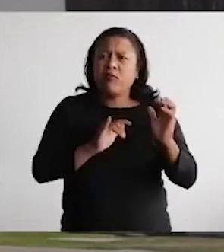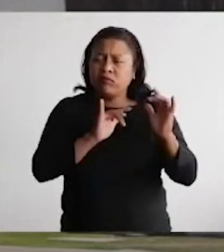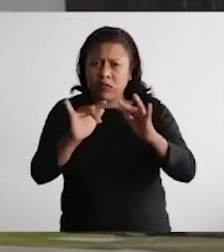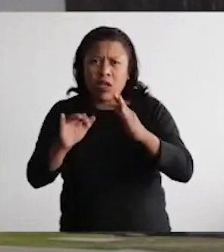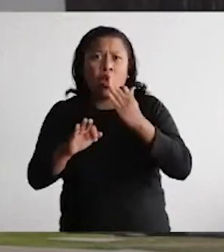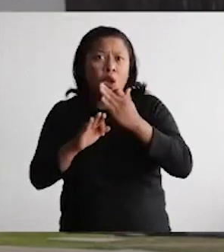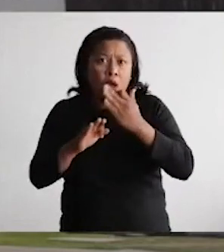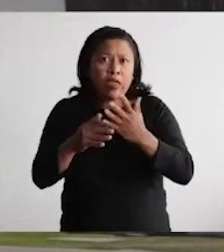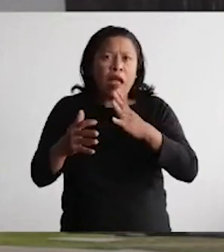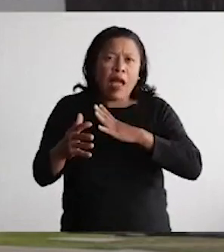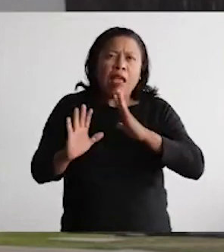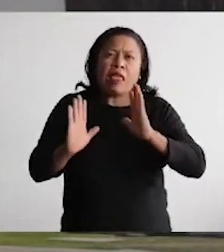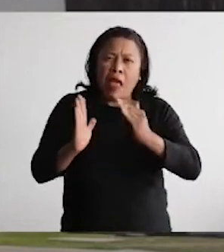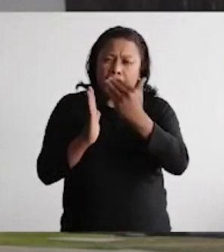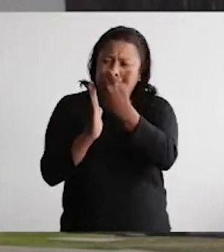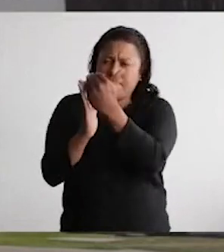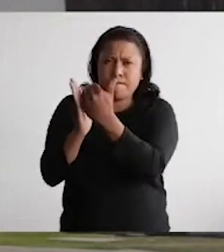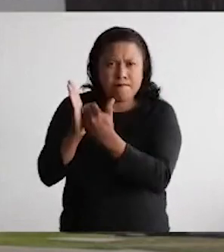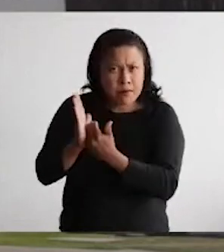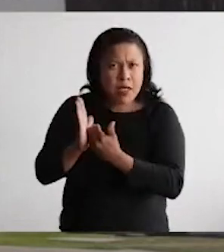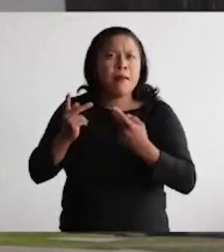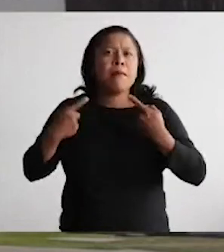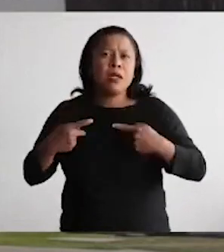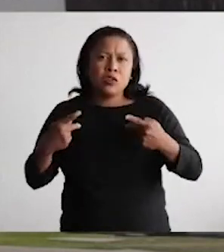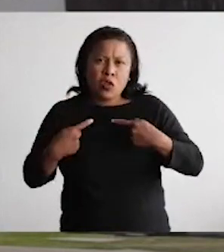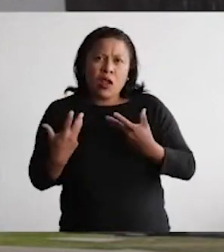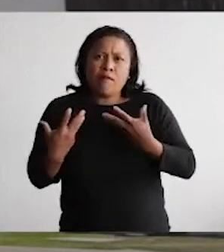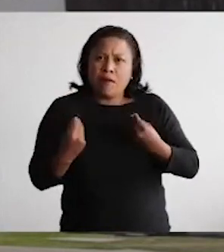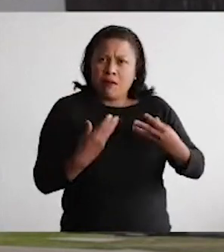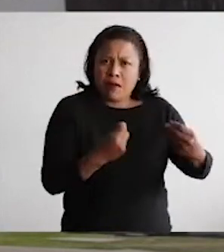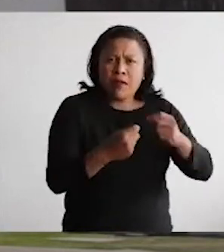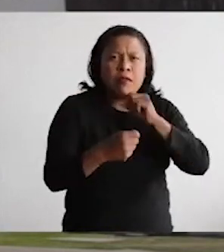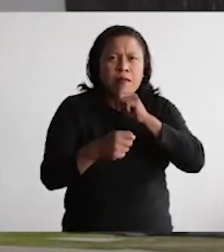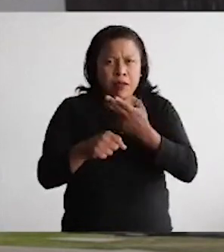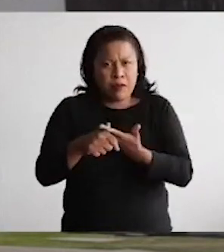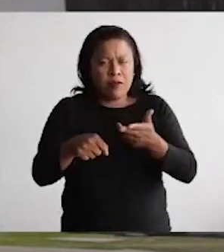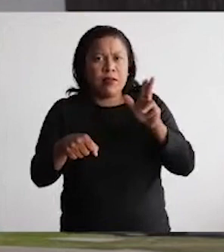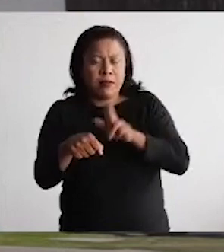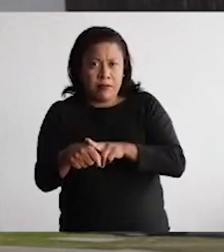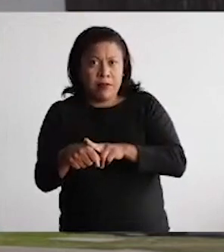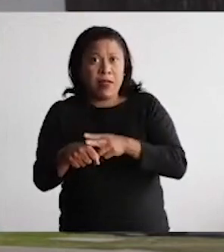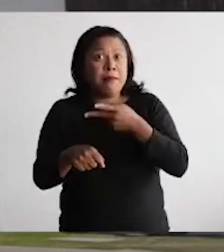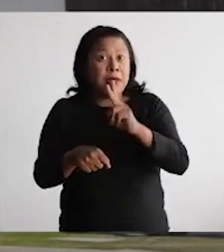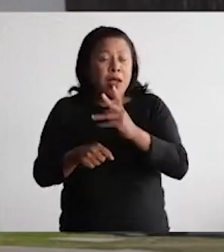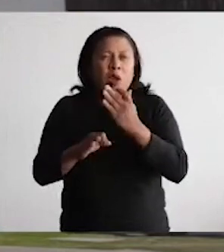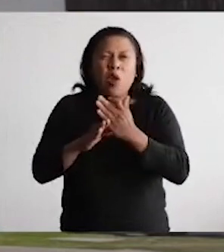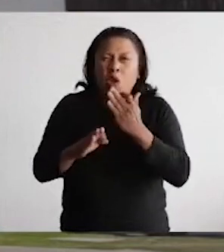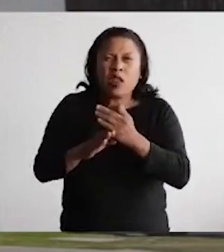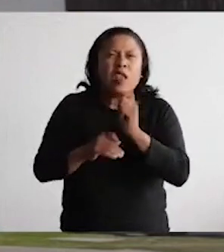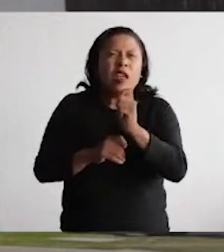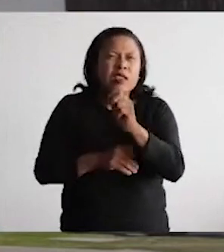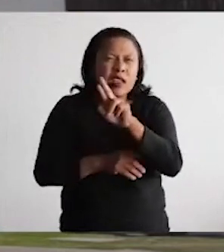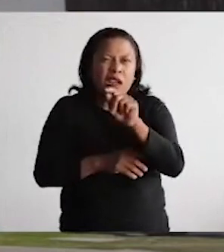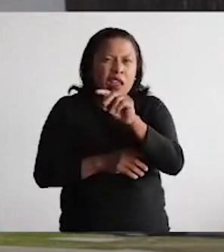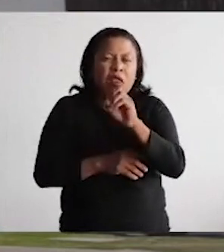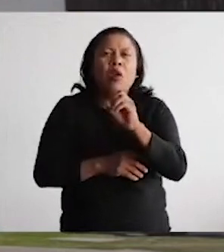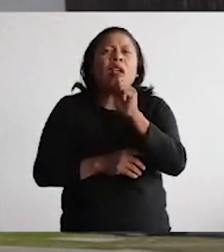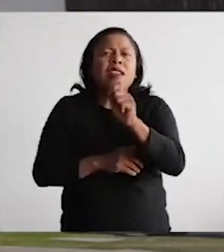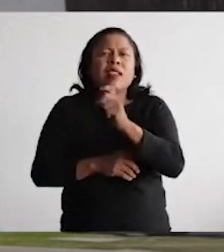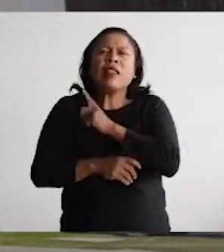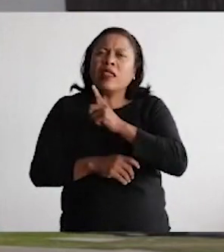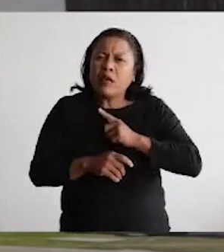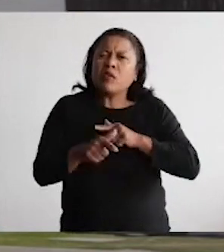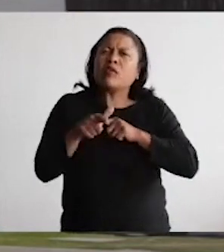El gobernador Alejandro Muradino Josa convocó a los oaxaqueños a evitar eventos, fiestas, viajes o salidas innecesarias durante las próximas festividades de